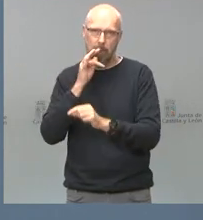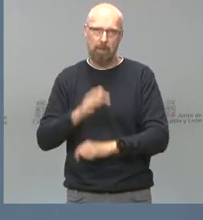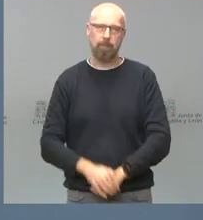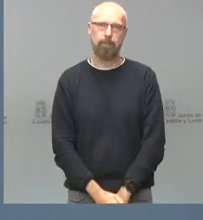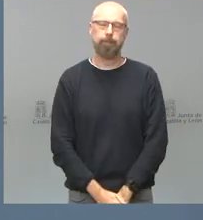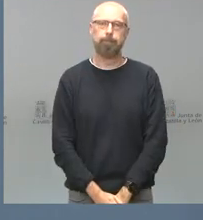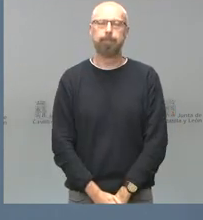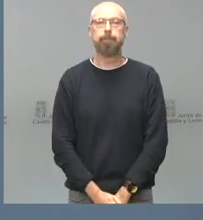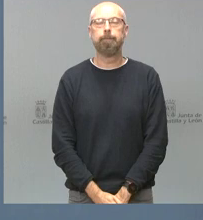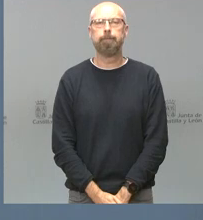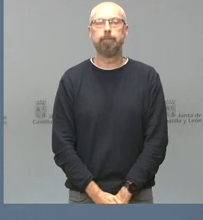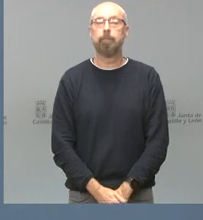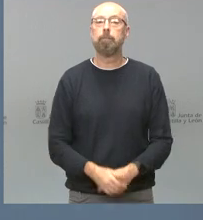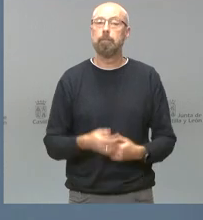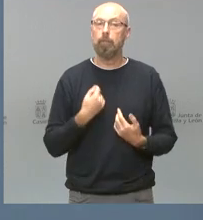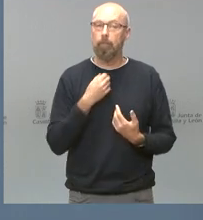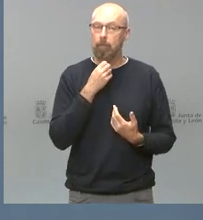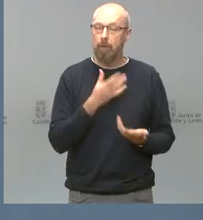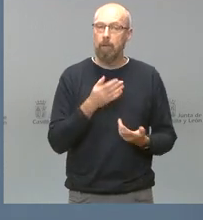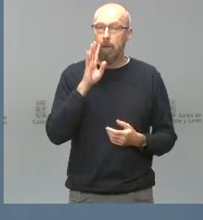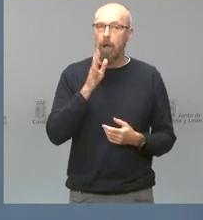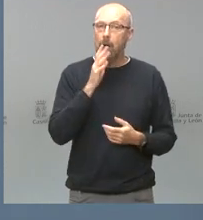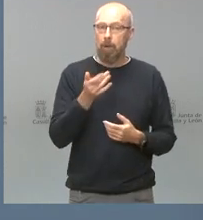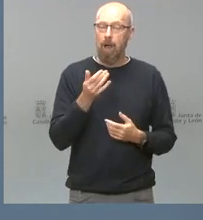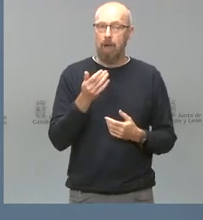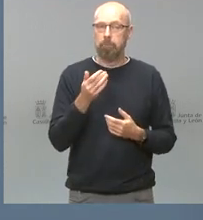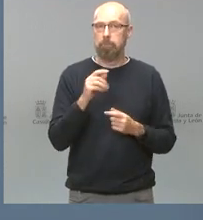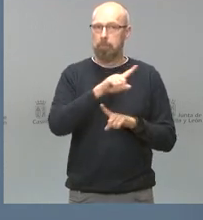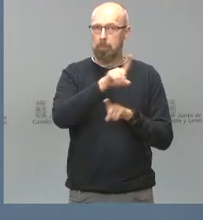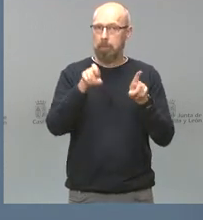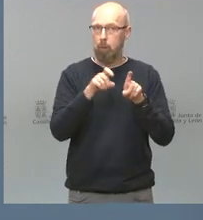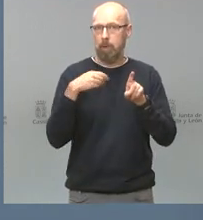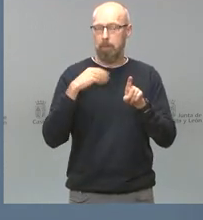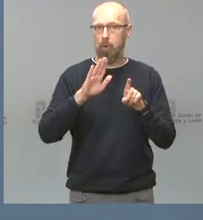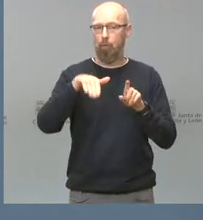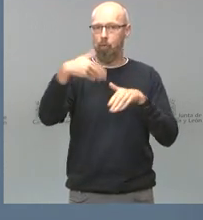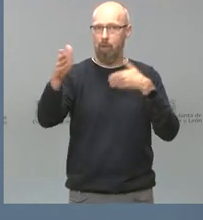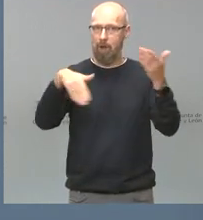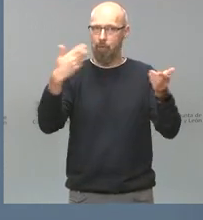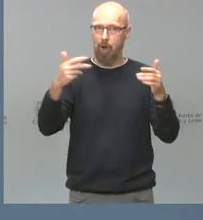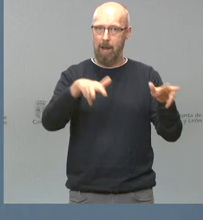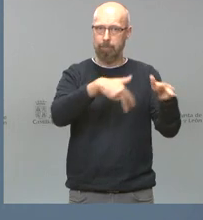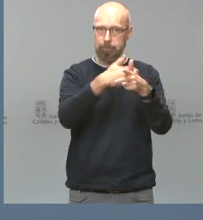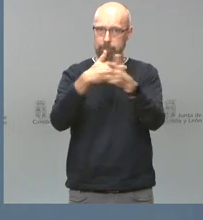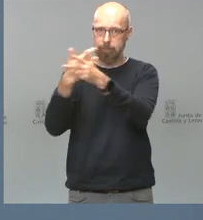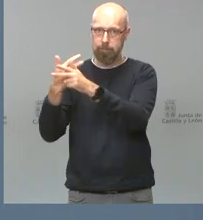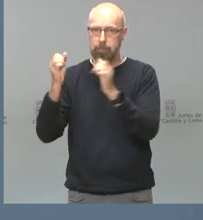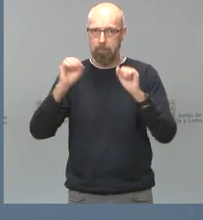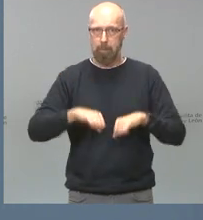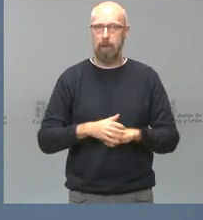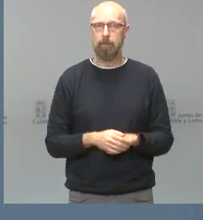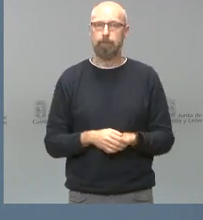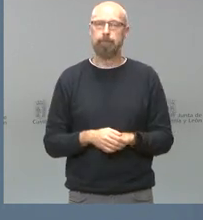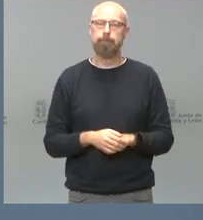Si os parece, abrimos un turno con los compañeros que nos siguen desde las diferentes provincias, luego volvemos por si quedará algo